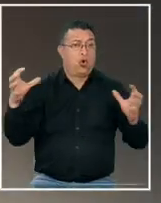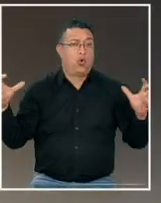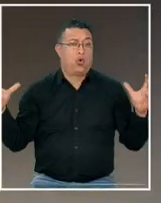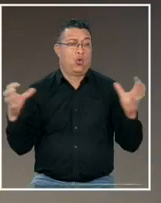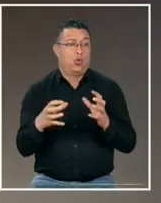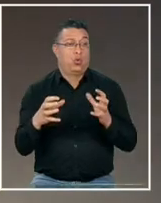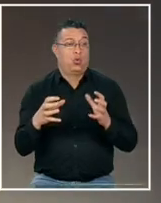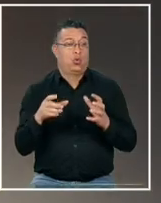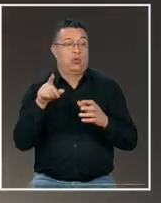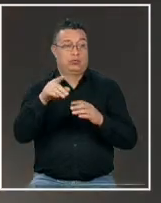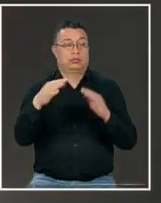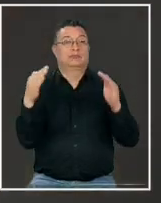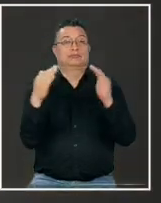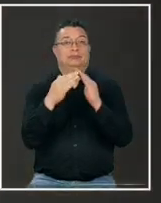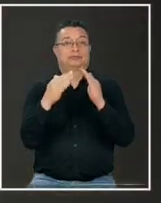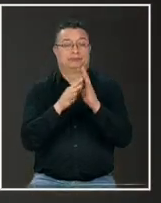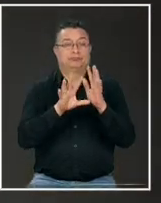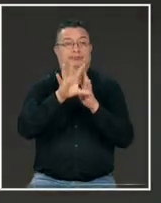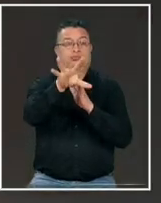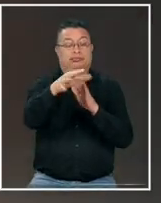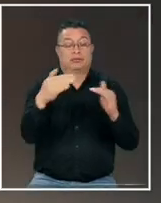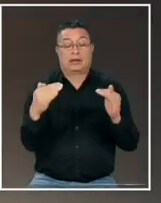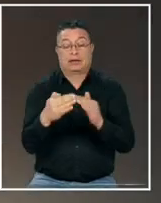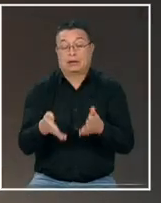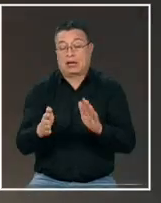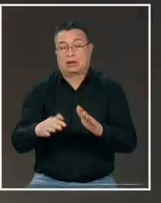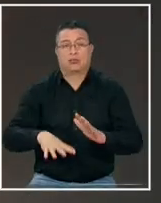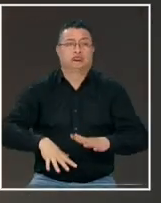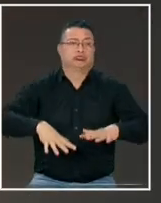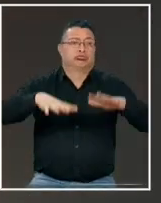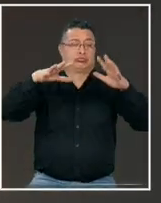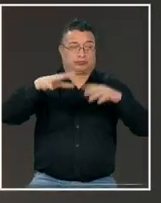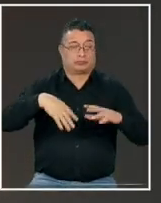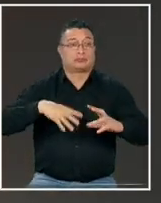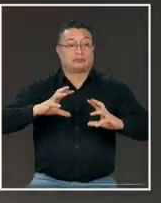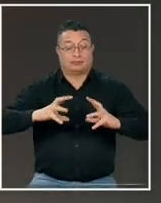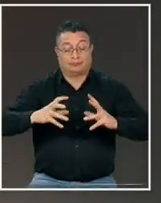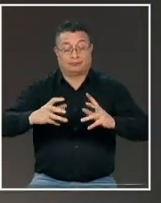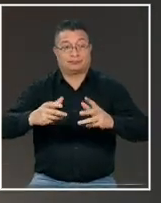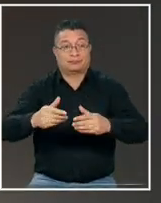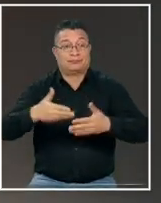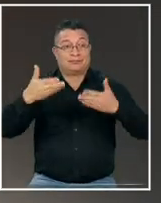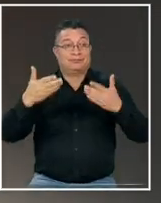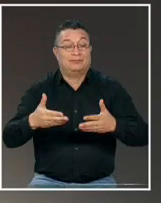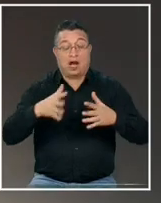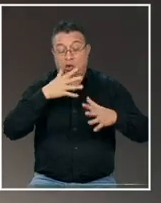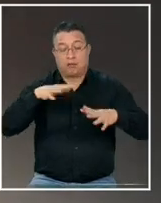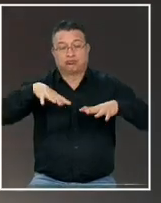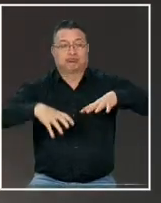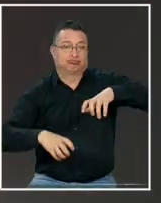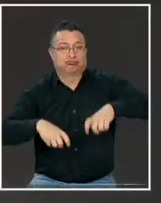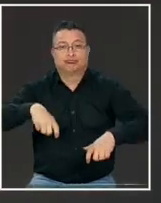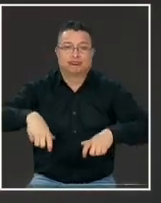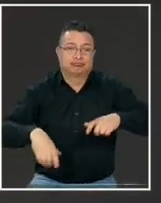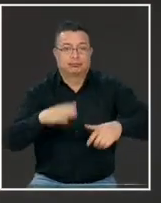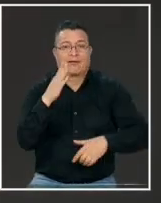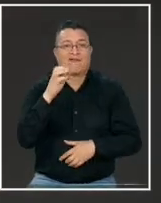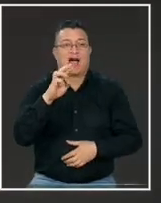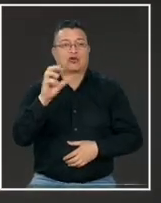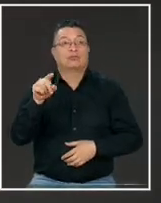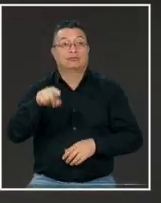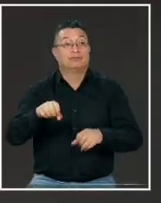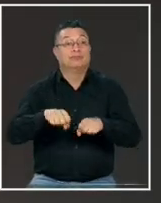impactando viviendas inundando las calles y con maquinaria pesada enterrada en el barro claro este incidente se